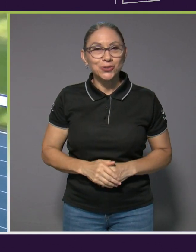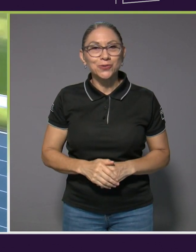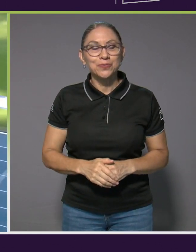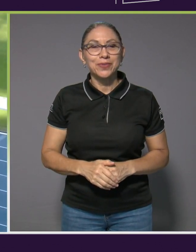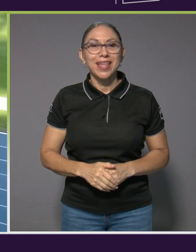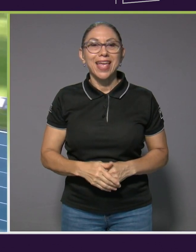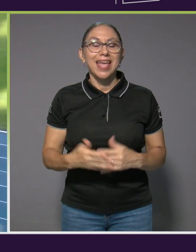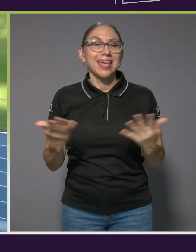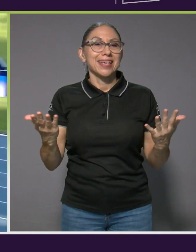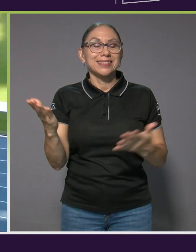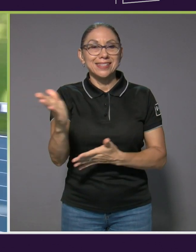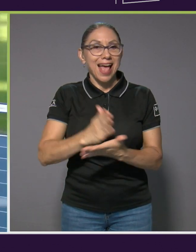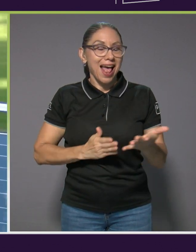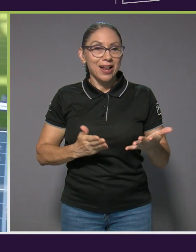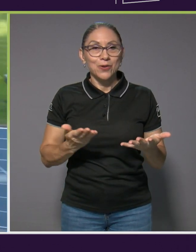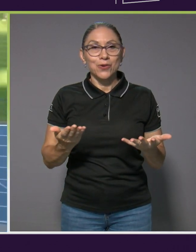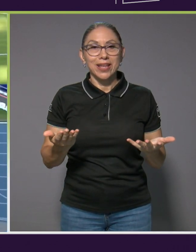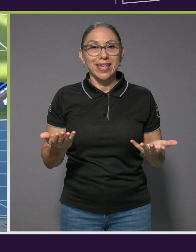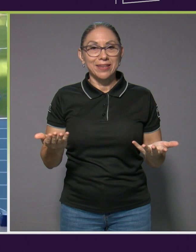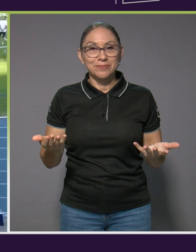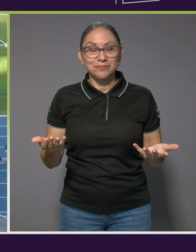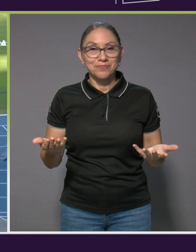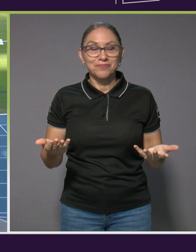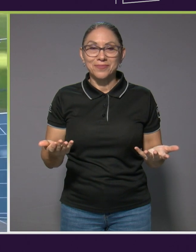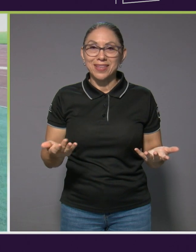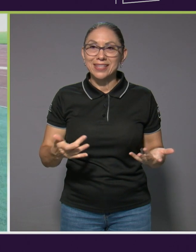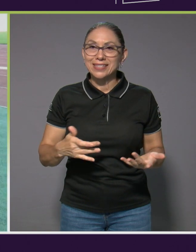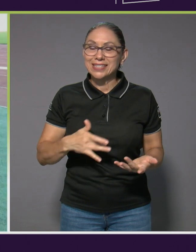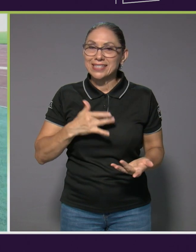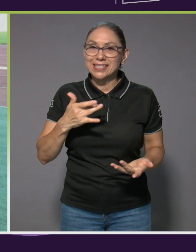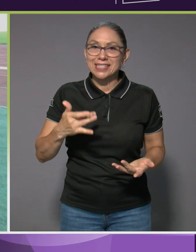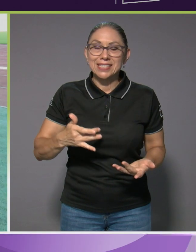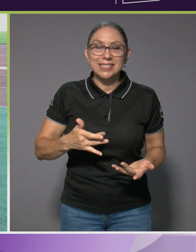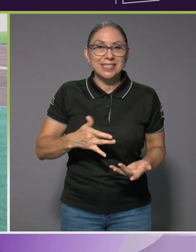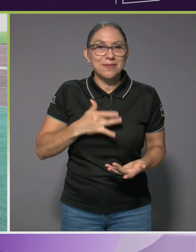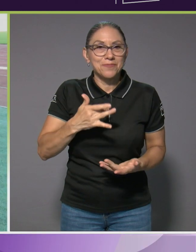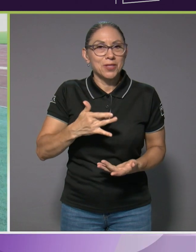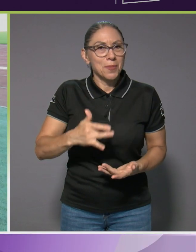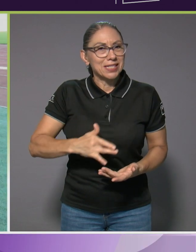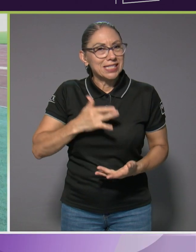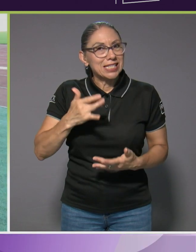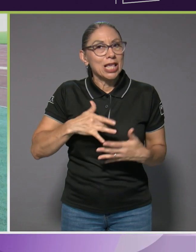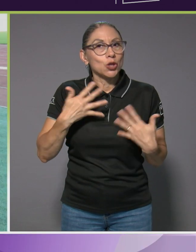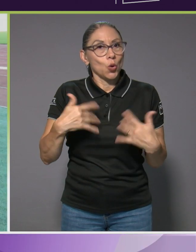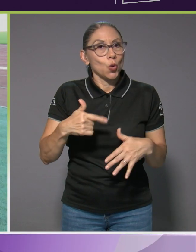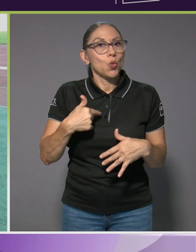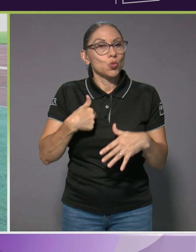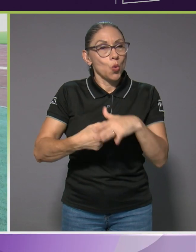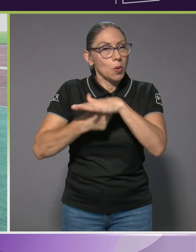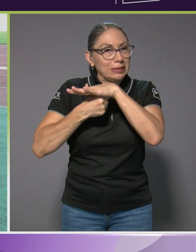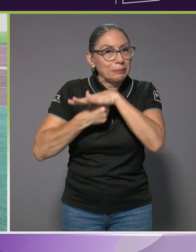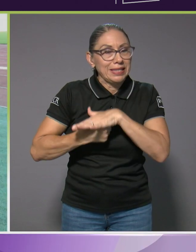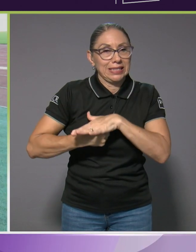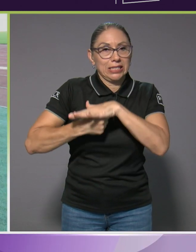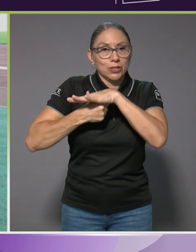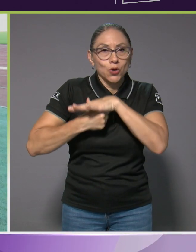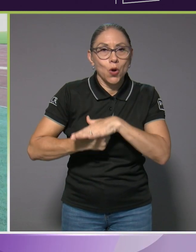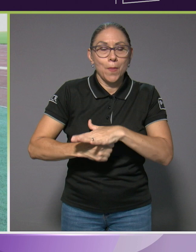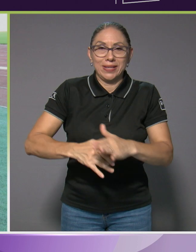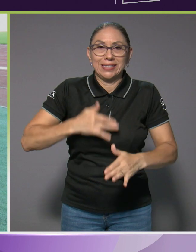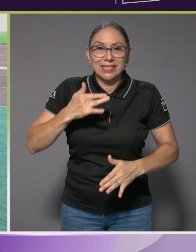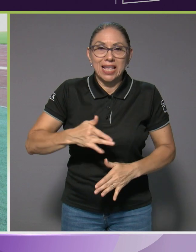es algo que, que se siente, o sea, me siento con mucha presión con eso, porque yo sé que